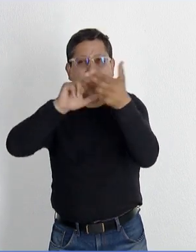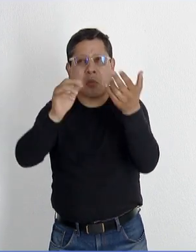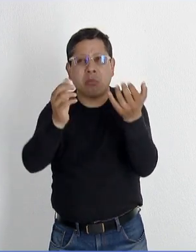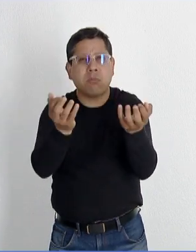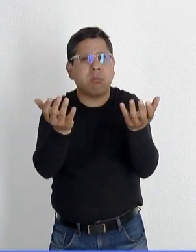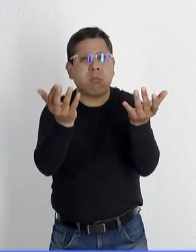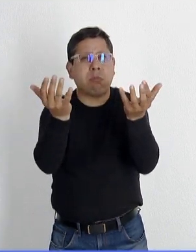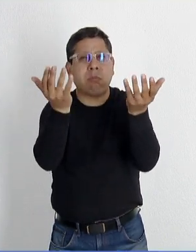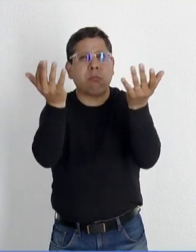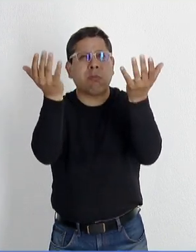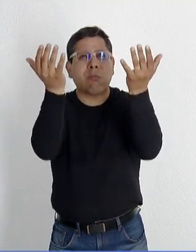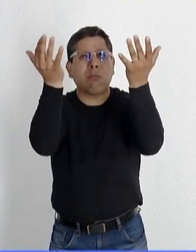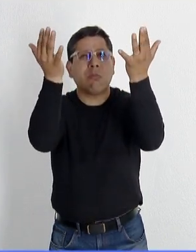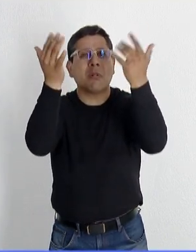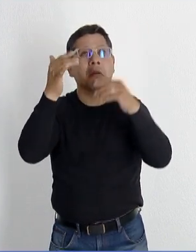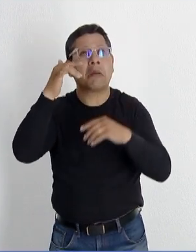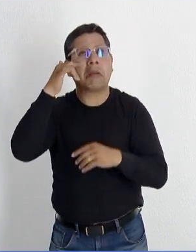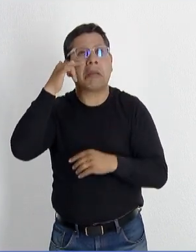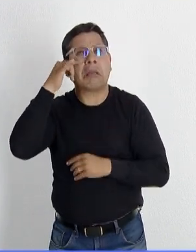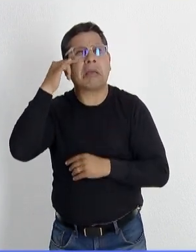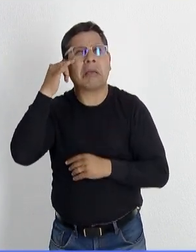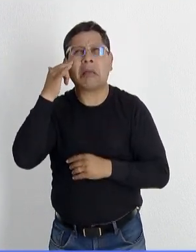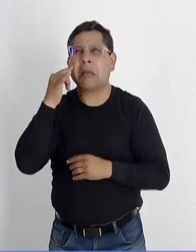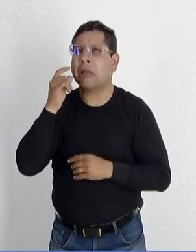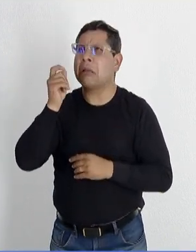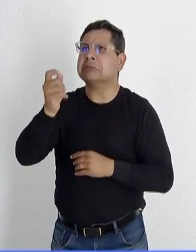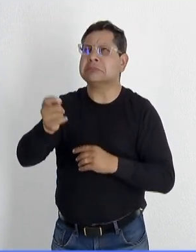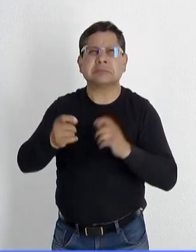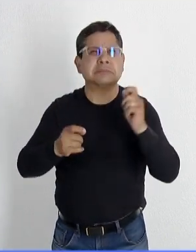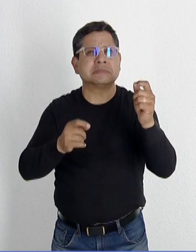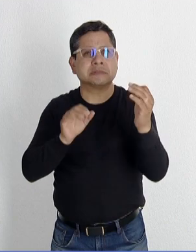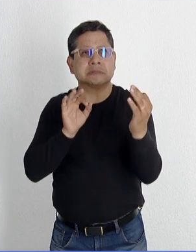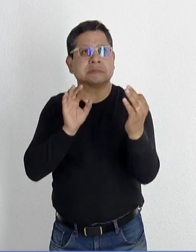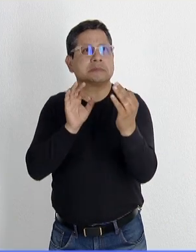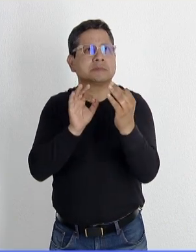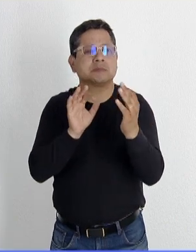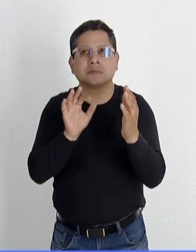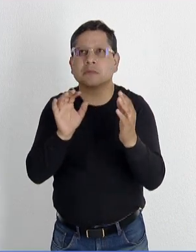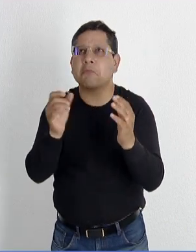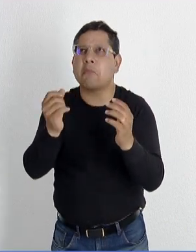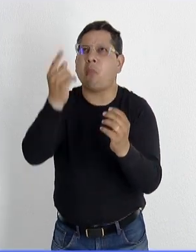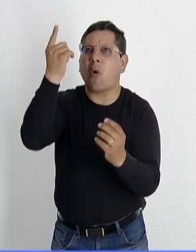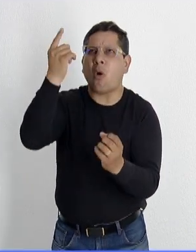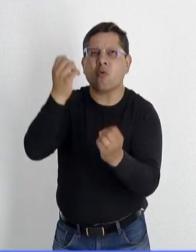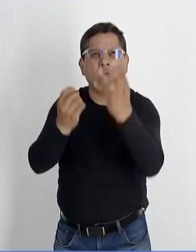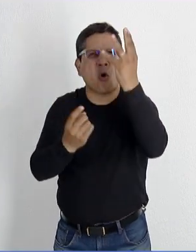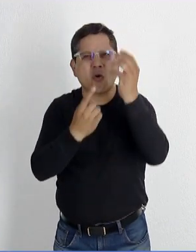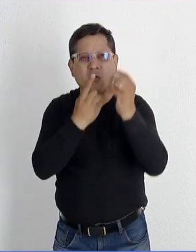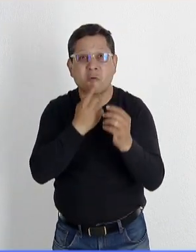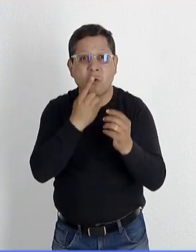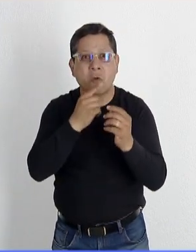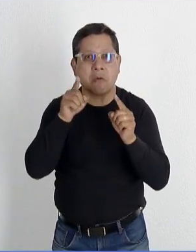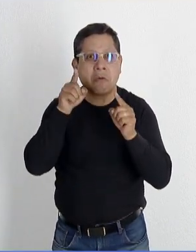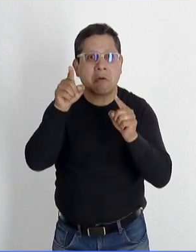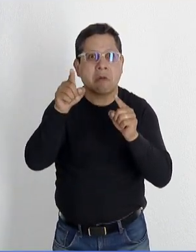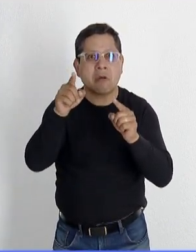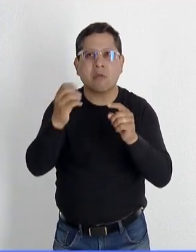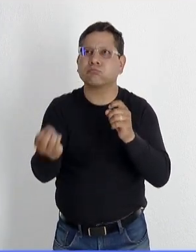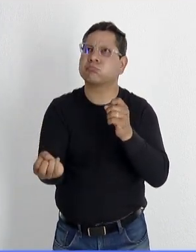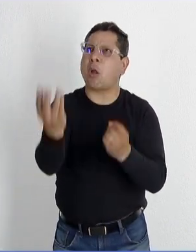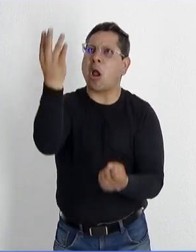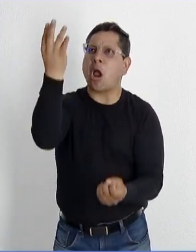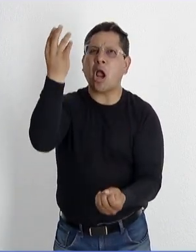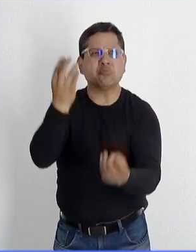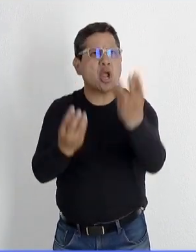lumbre que acababa de surgir tan denso que nos impidió la visión y no podíamos acercarnos a los focos luminosos porque de ellos